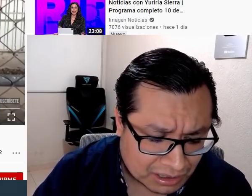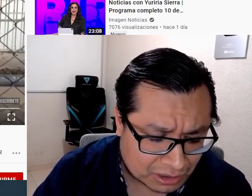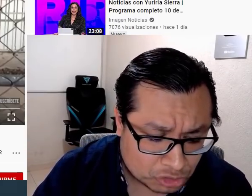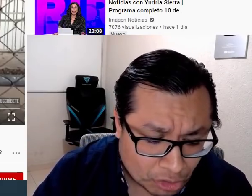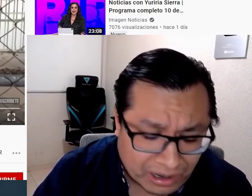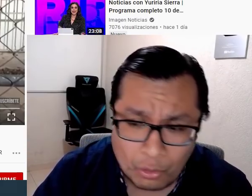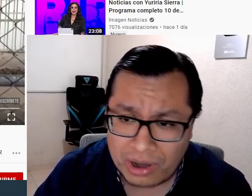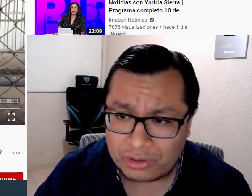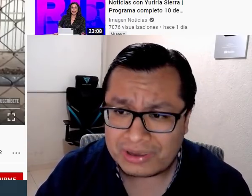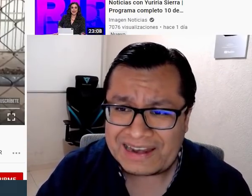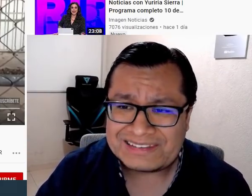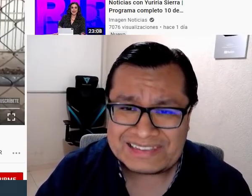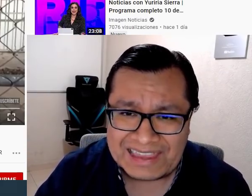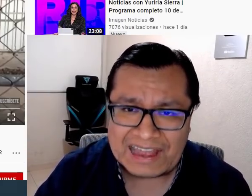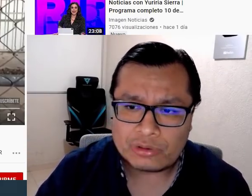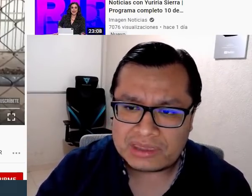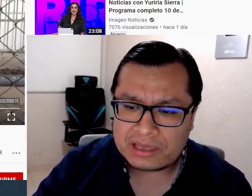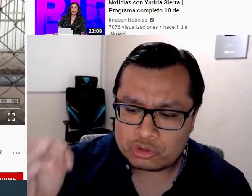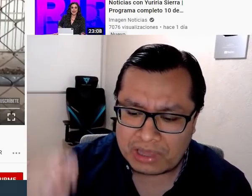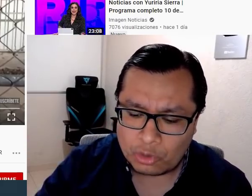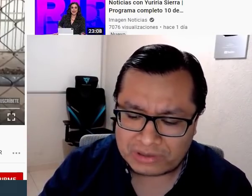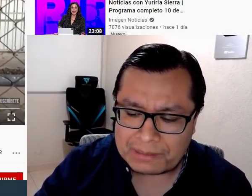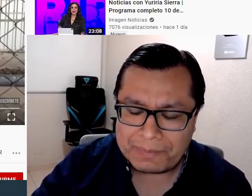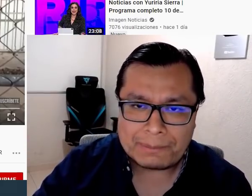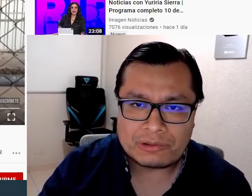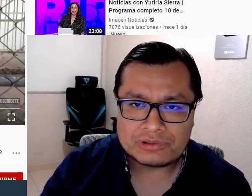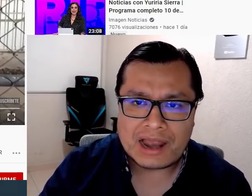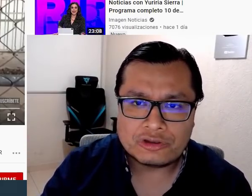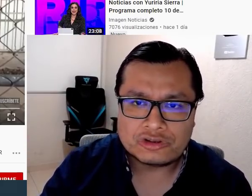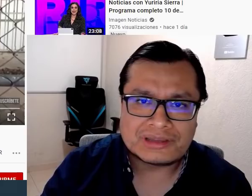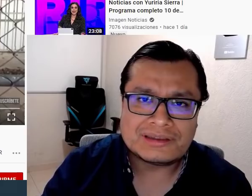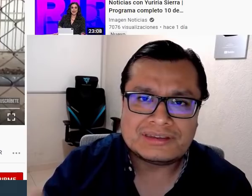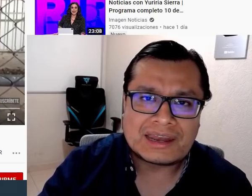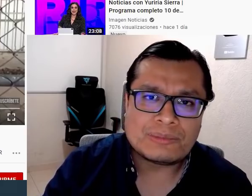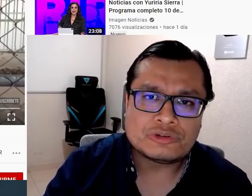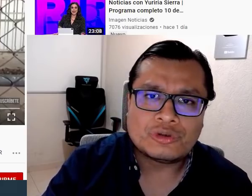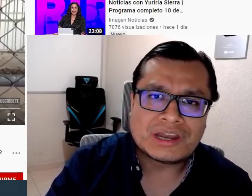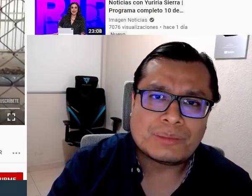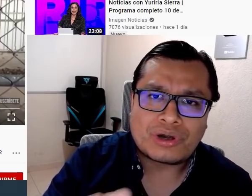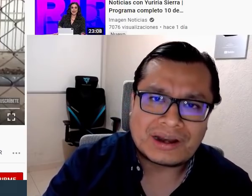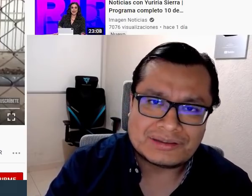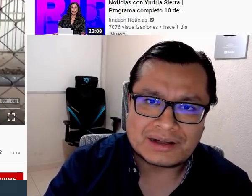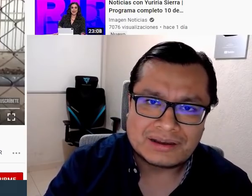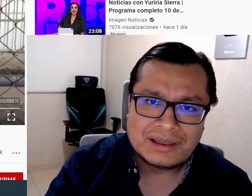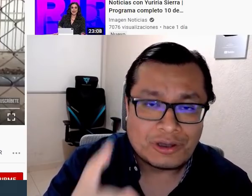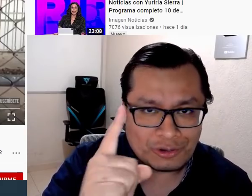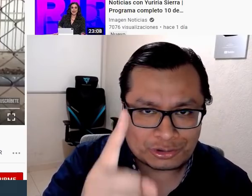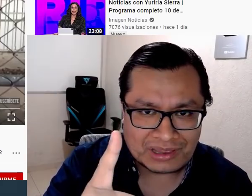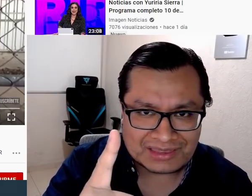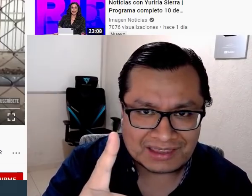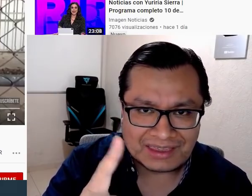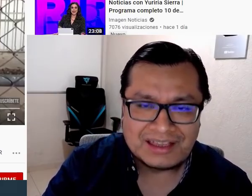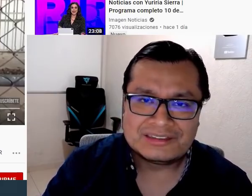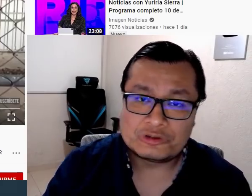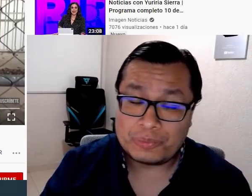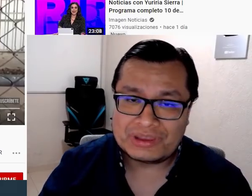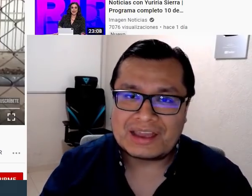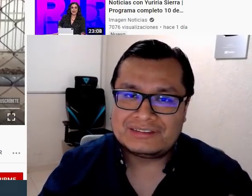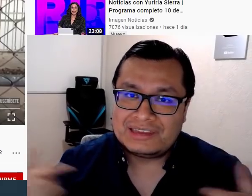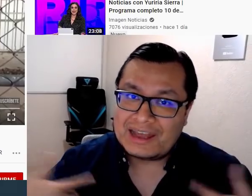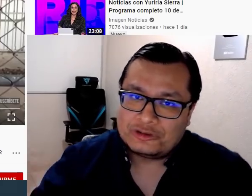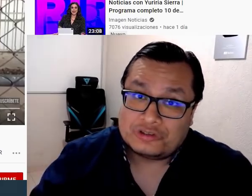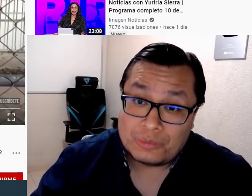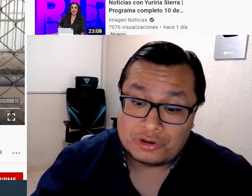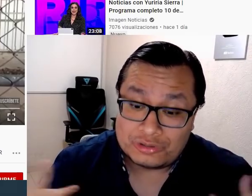realmente no recuerdo que el sindicato haya hecho una encuesta para preguntar a los docentes si queríamos o no queríamos regresar. Otro detalle, se